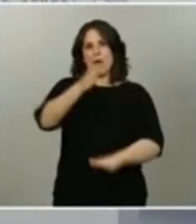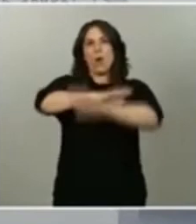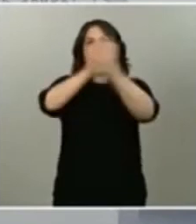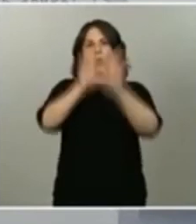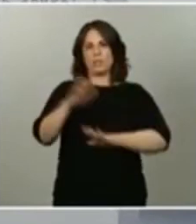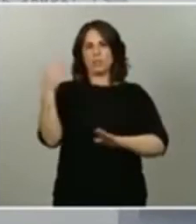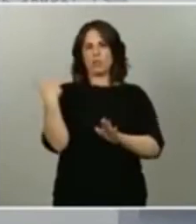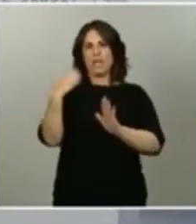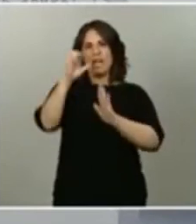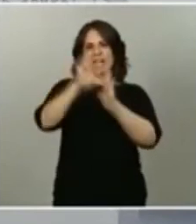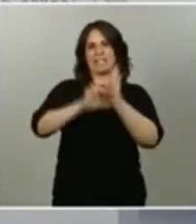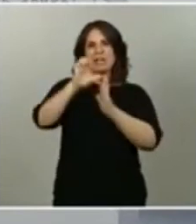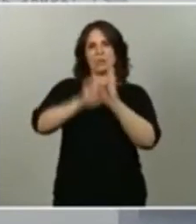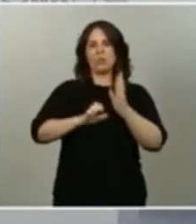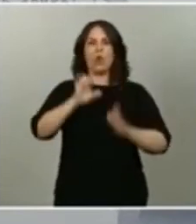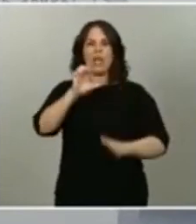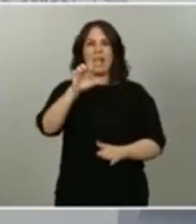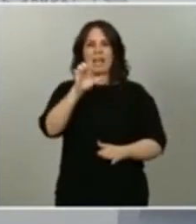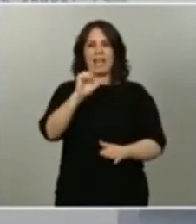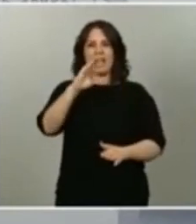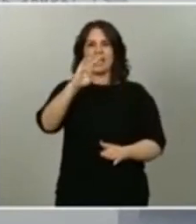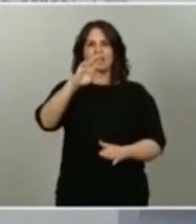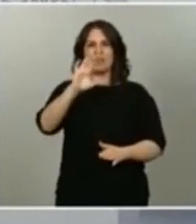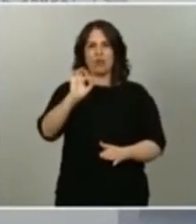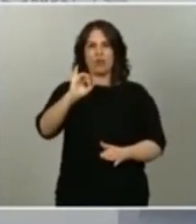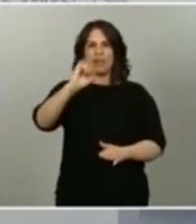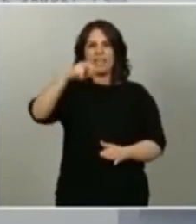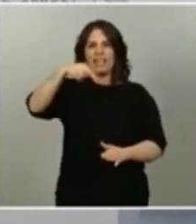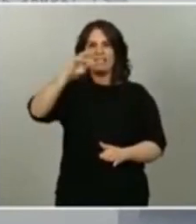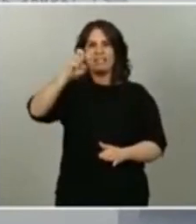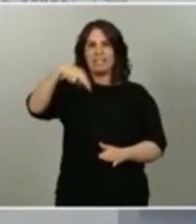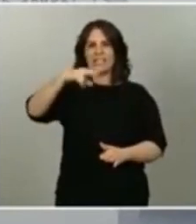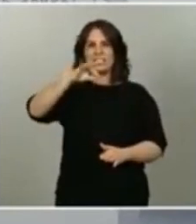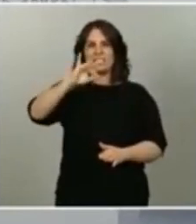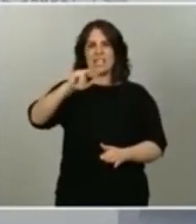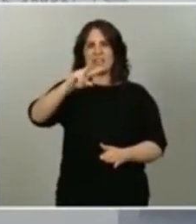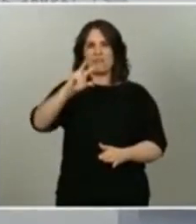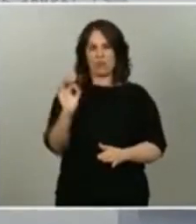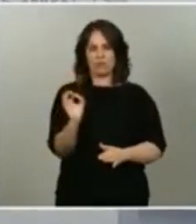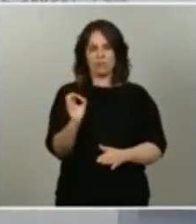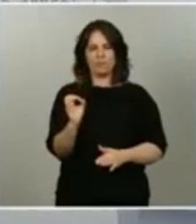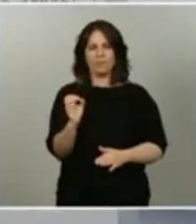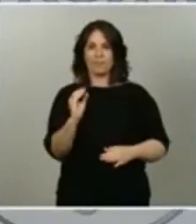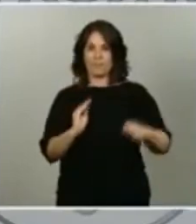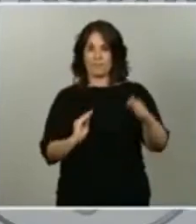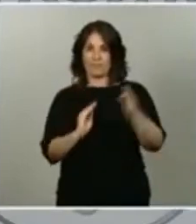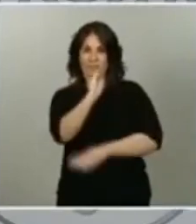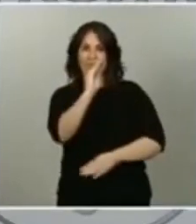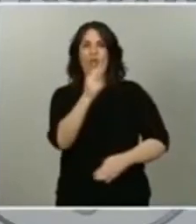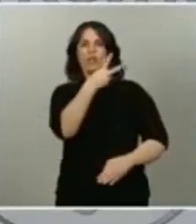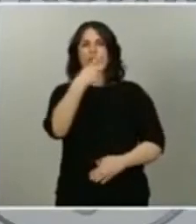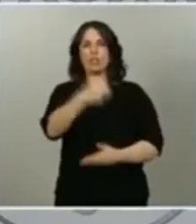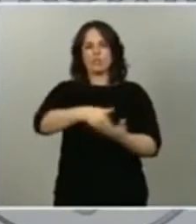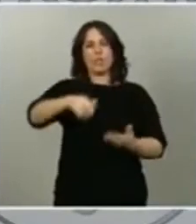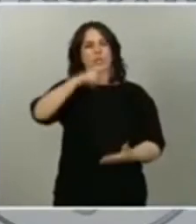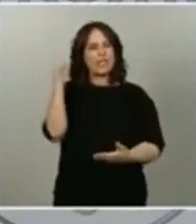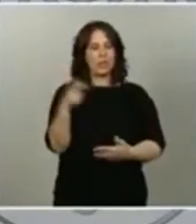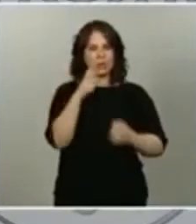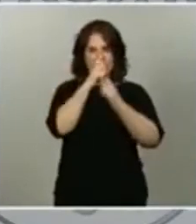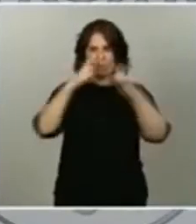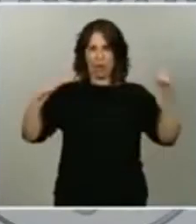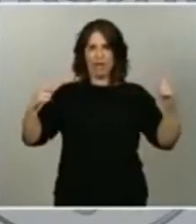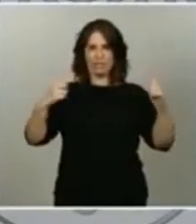electrointensivo. Les puedo decir que el fondo va a tener una dotación de 200 millones de euros anuales con un máximo de 600